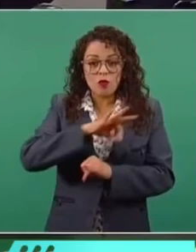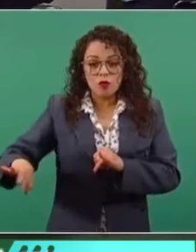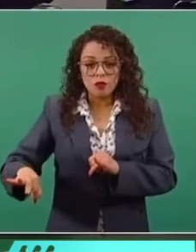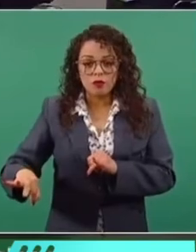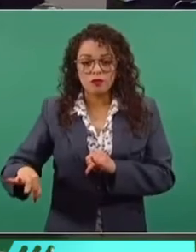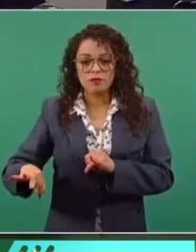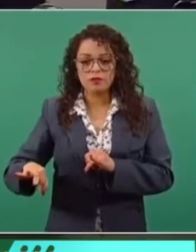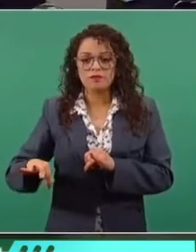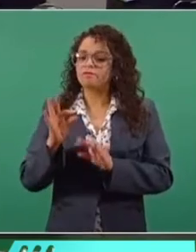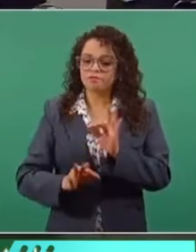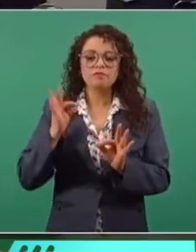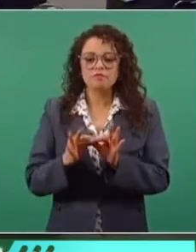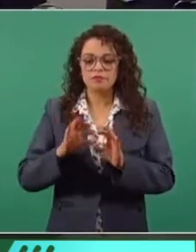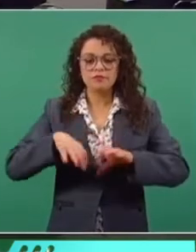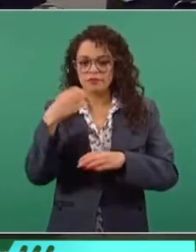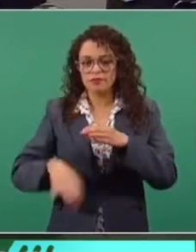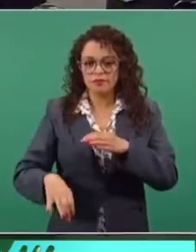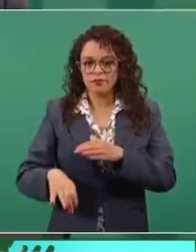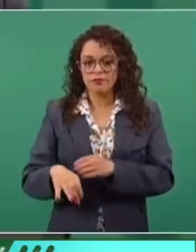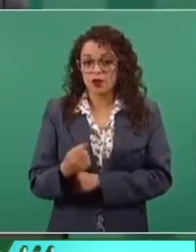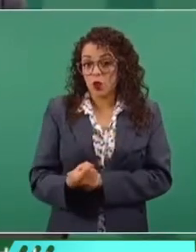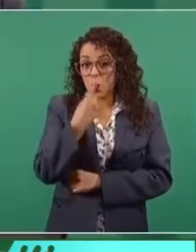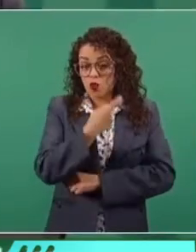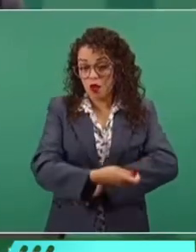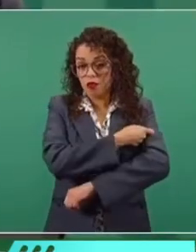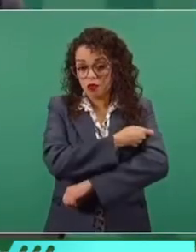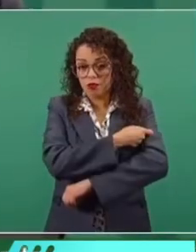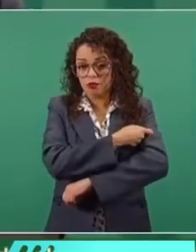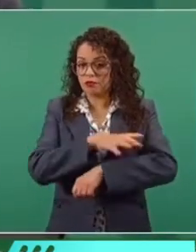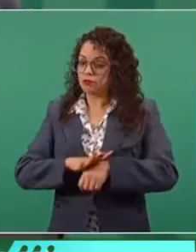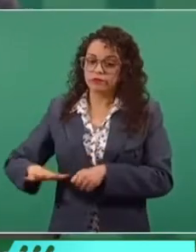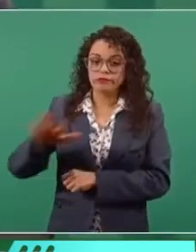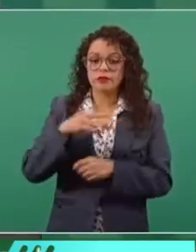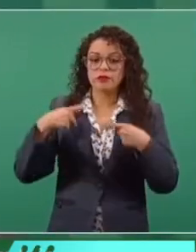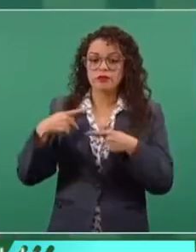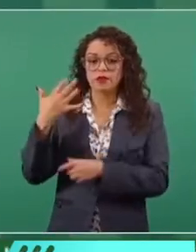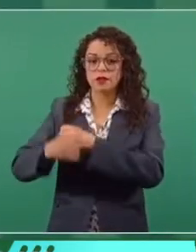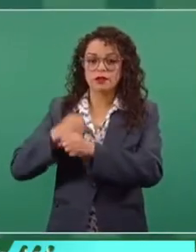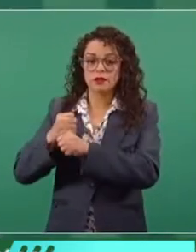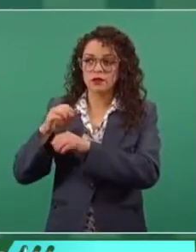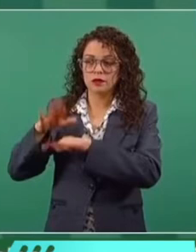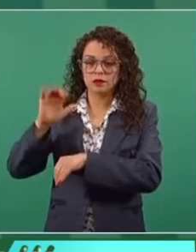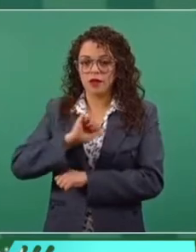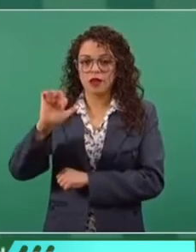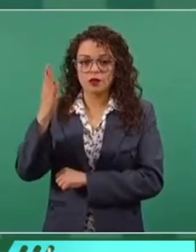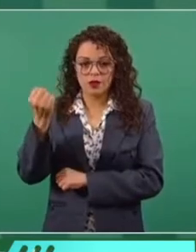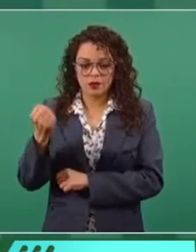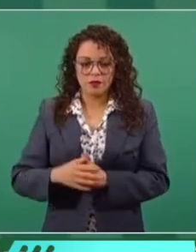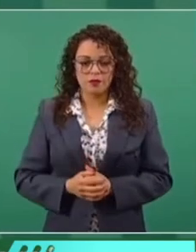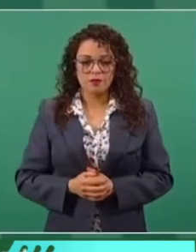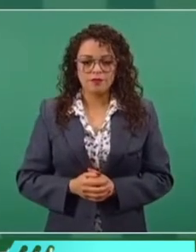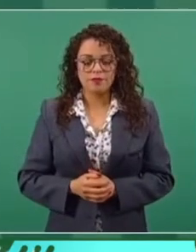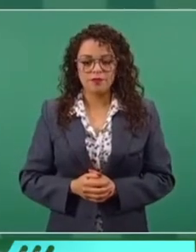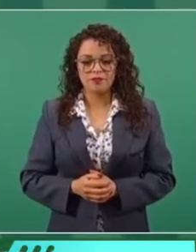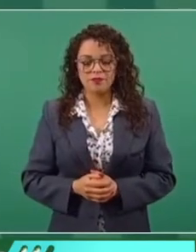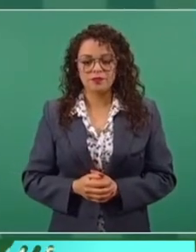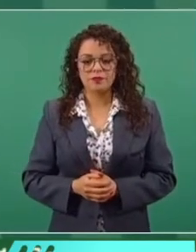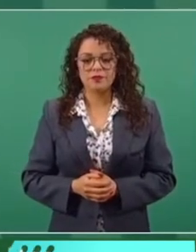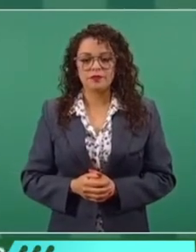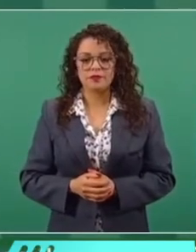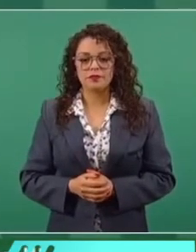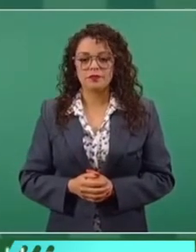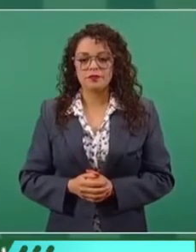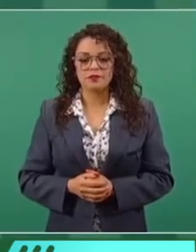estemos a punto de terminar, cuando menos con una dosis, a la población de 50 hacia adelante. Y ya vamos